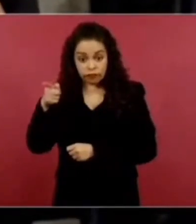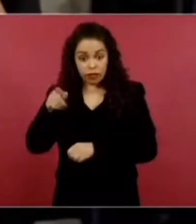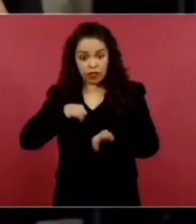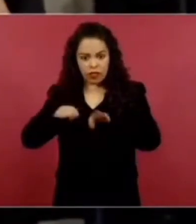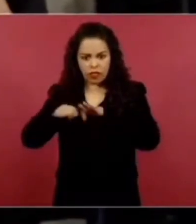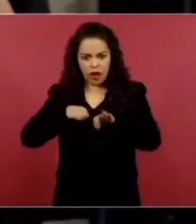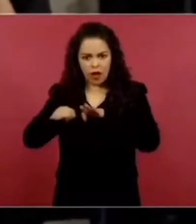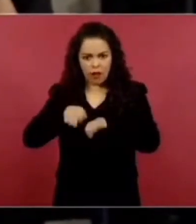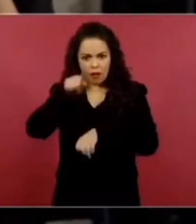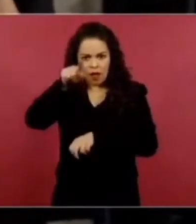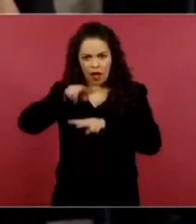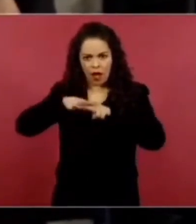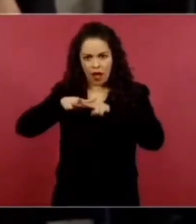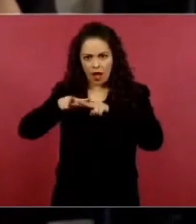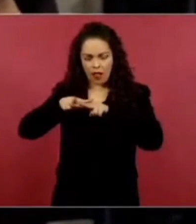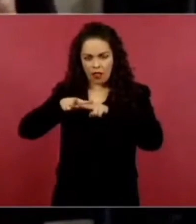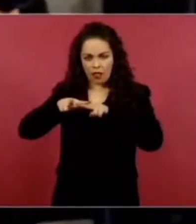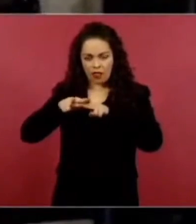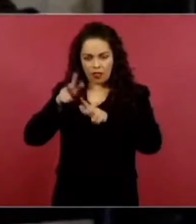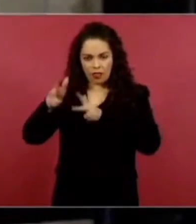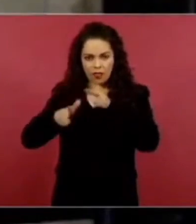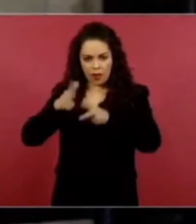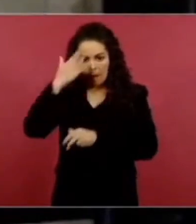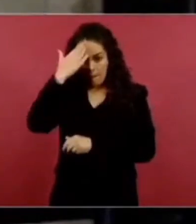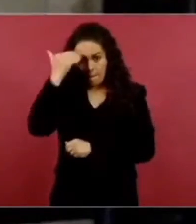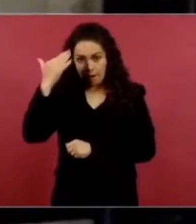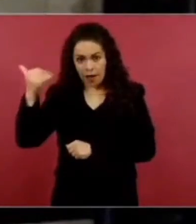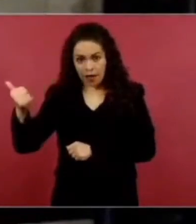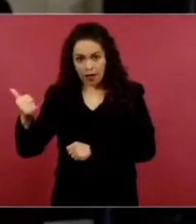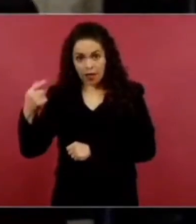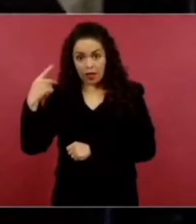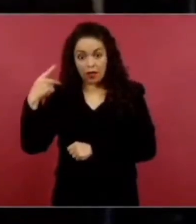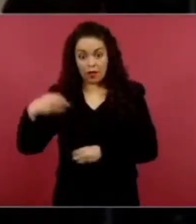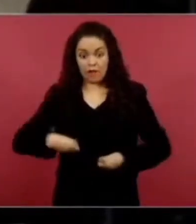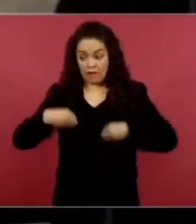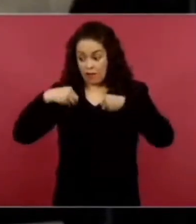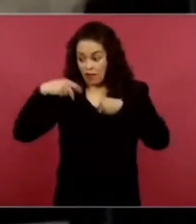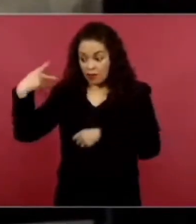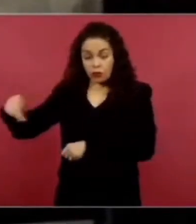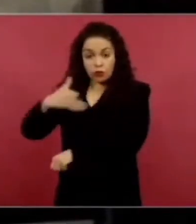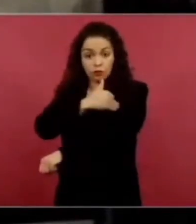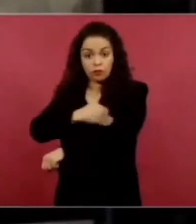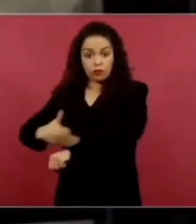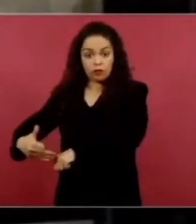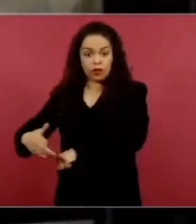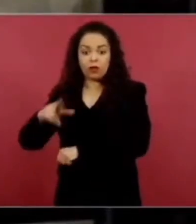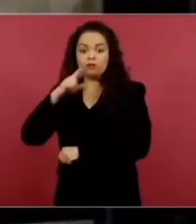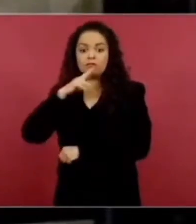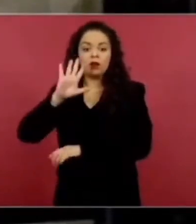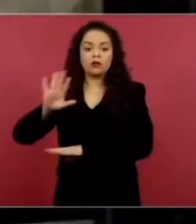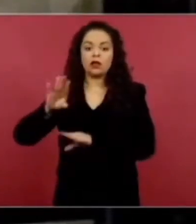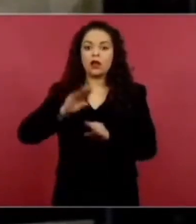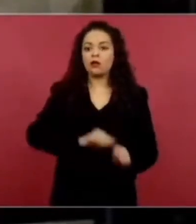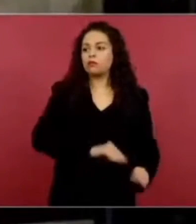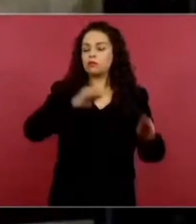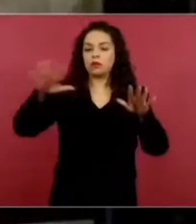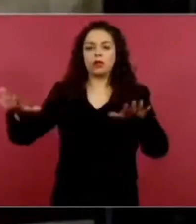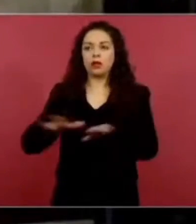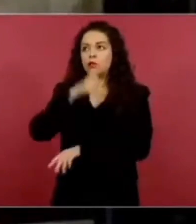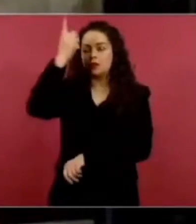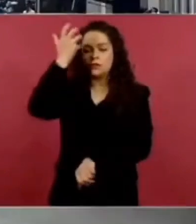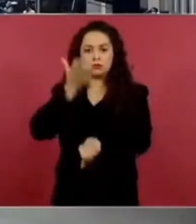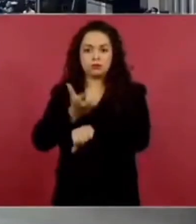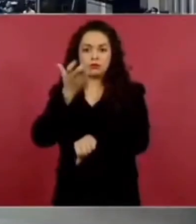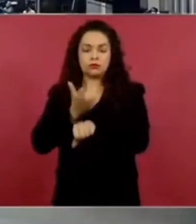Tren Maya y que sus familias que son de ahí ya se exiliaron están en Estados Unidos y tenemos los